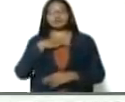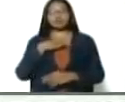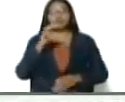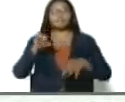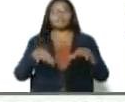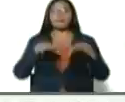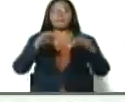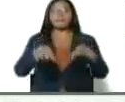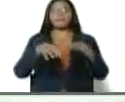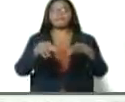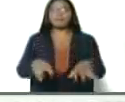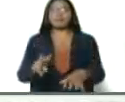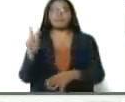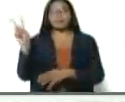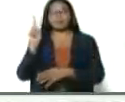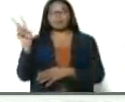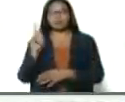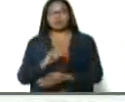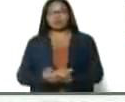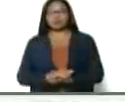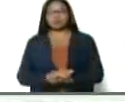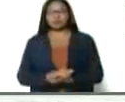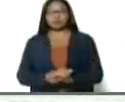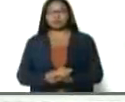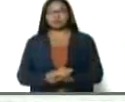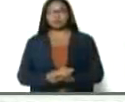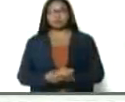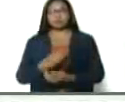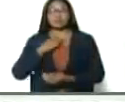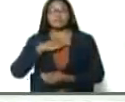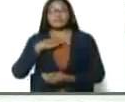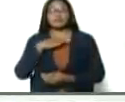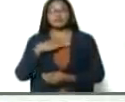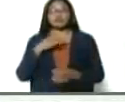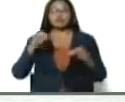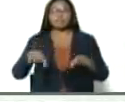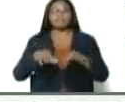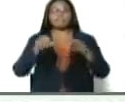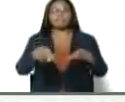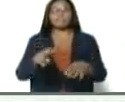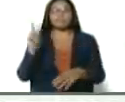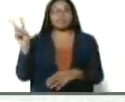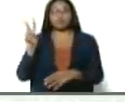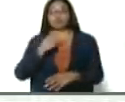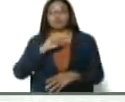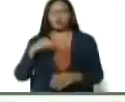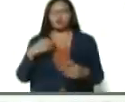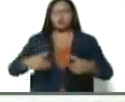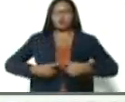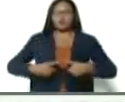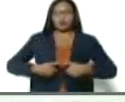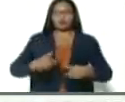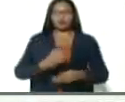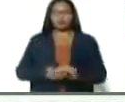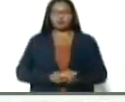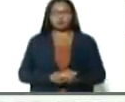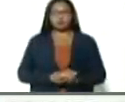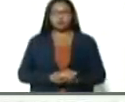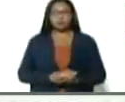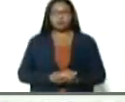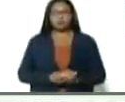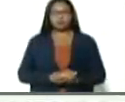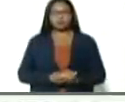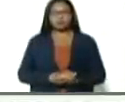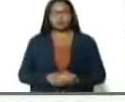-venezuela. La gran misión agro-venezuela, es nuestro empeño, la gran misión agro